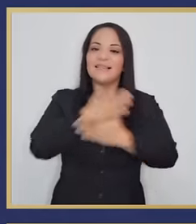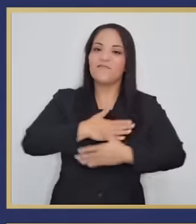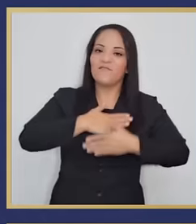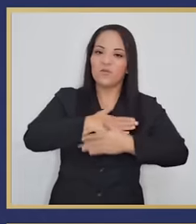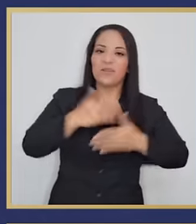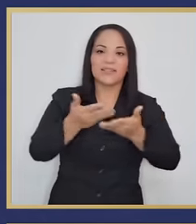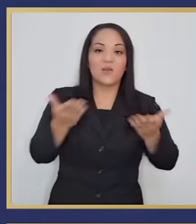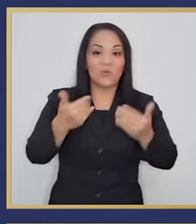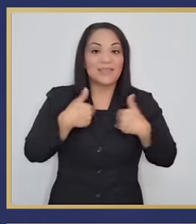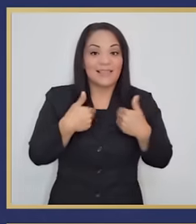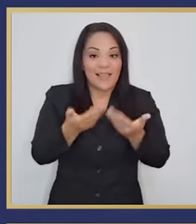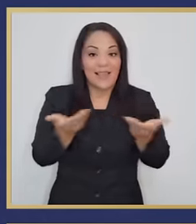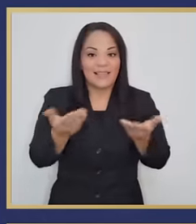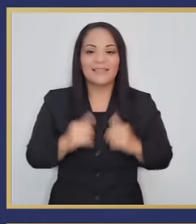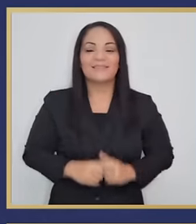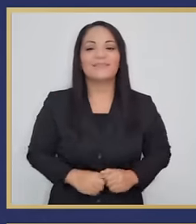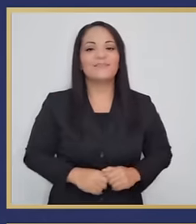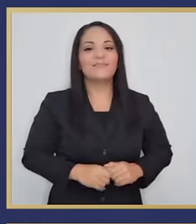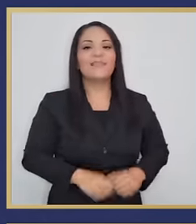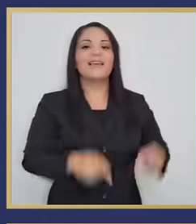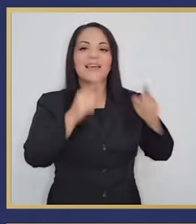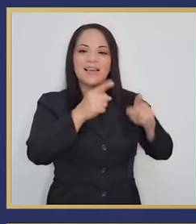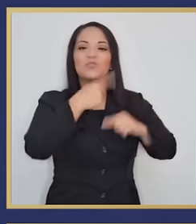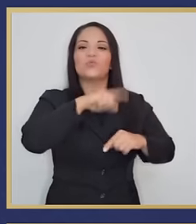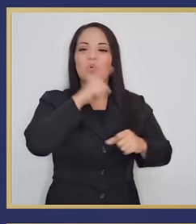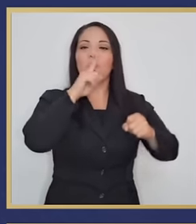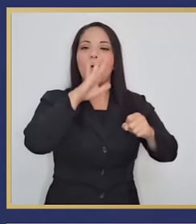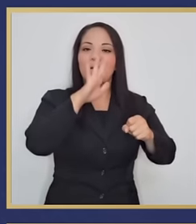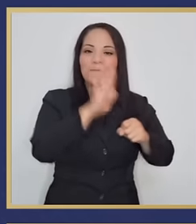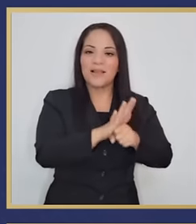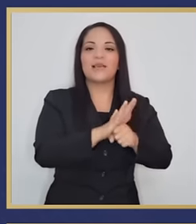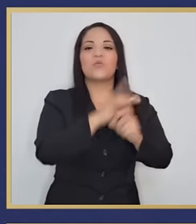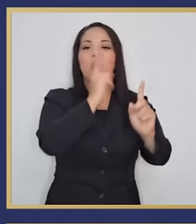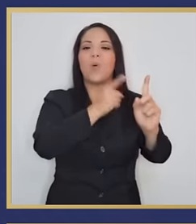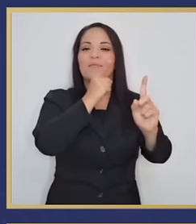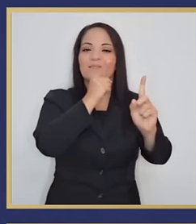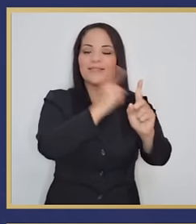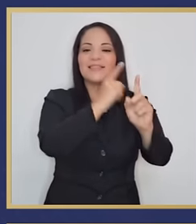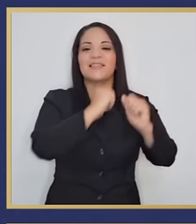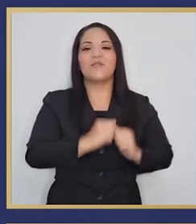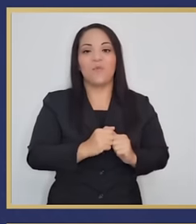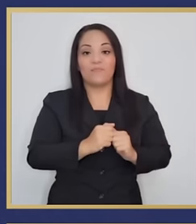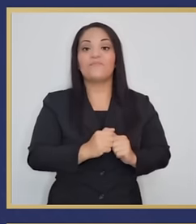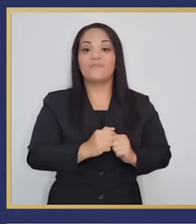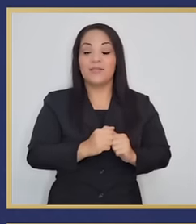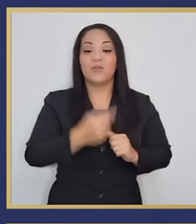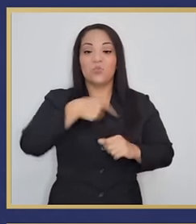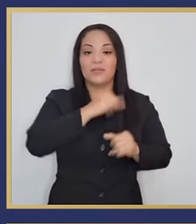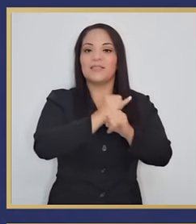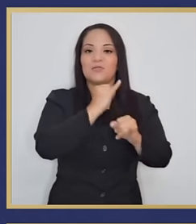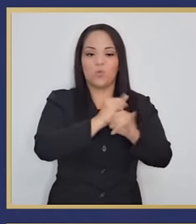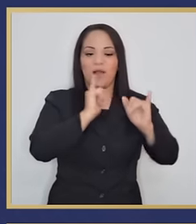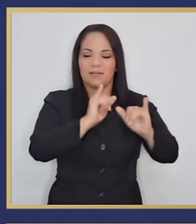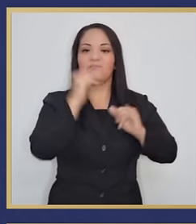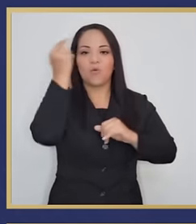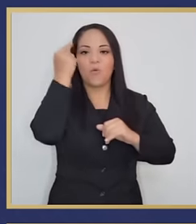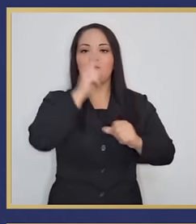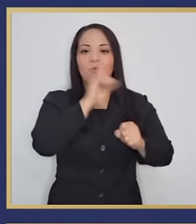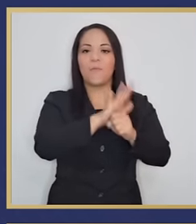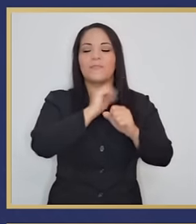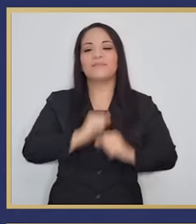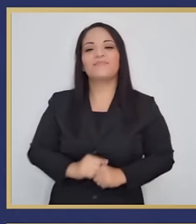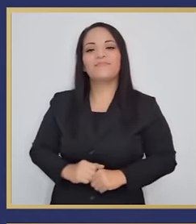disfrutar de las cosas que tenemos acá. Con esto estamos cumpliendo con nuestro objetivo como institución